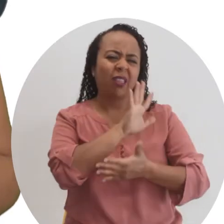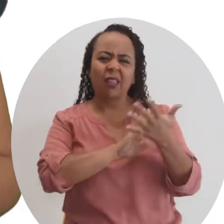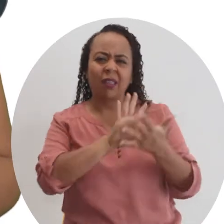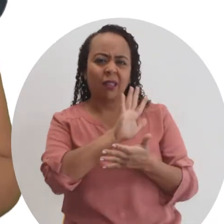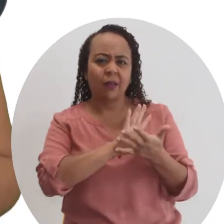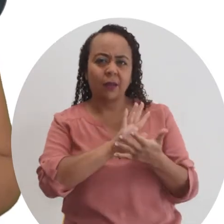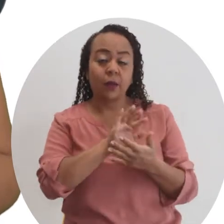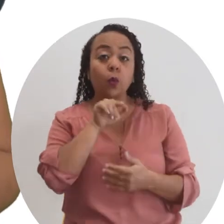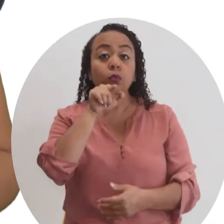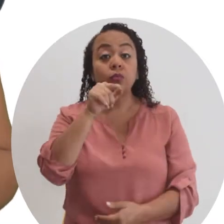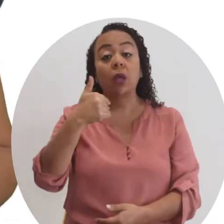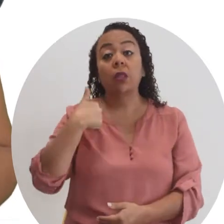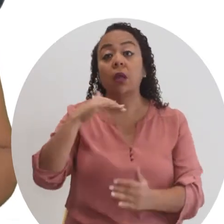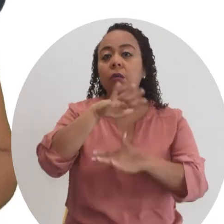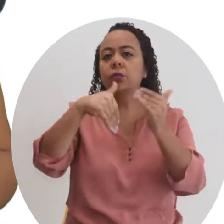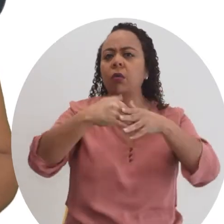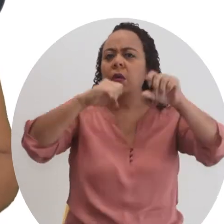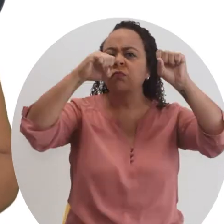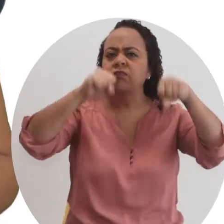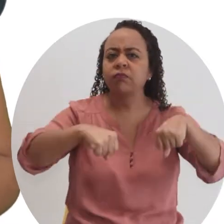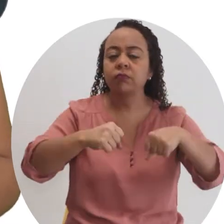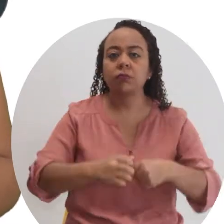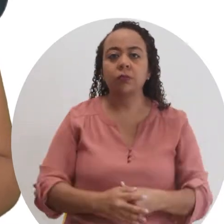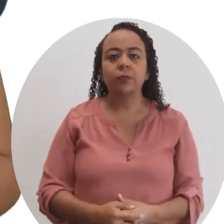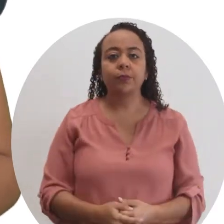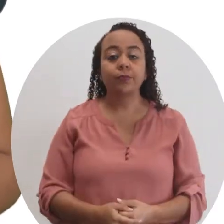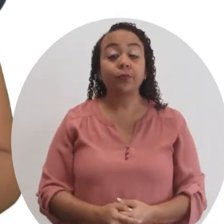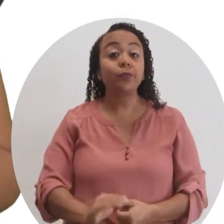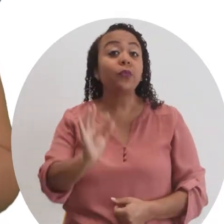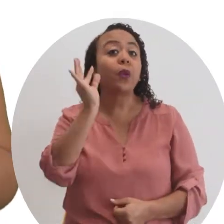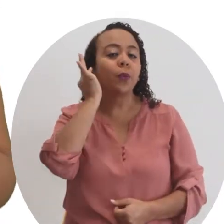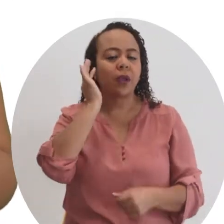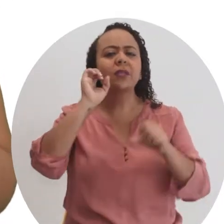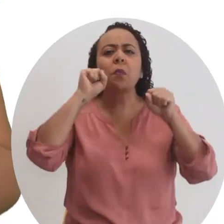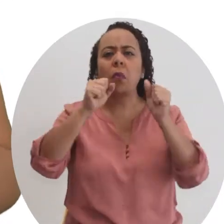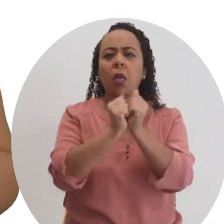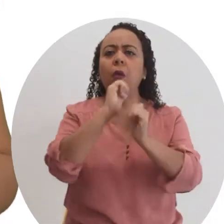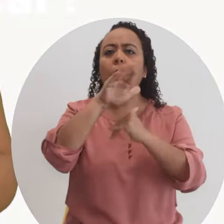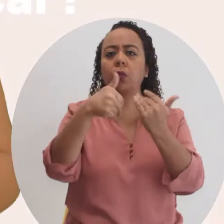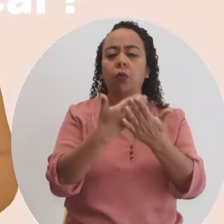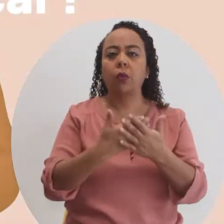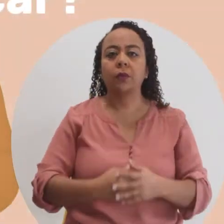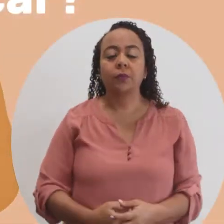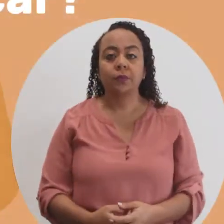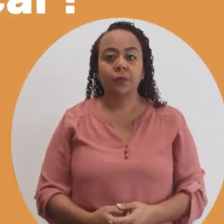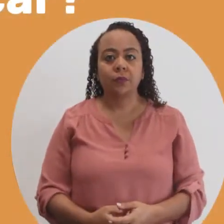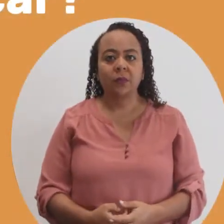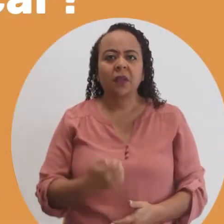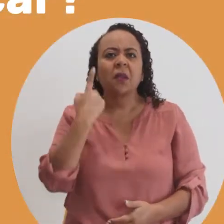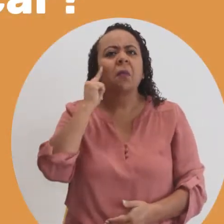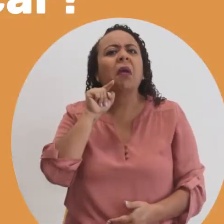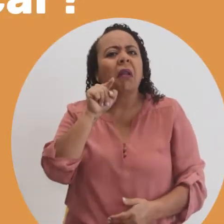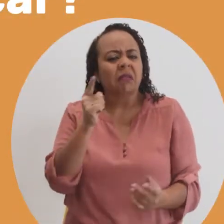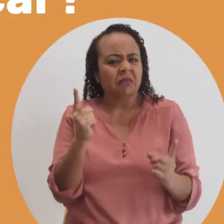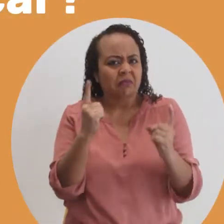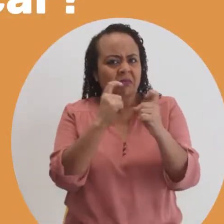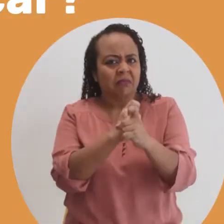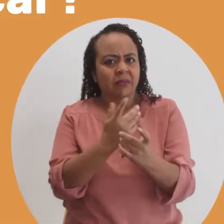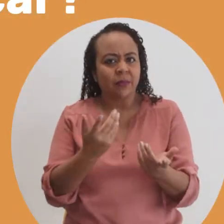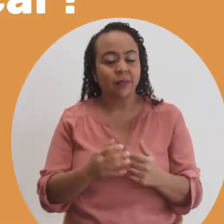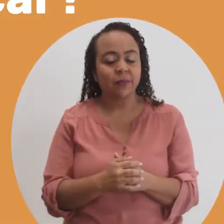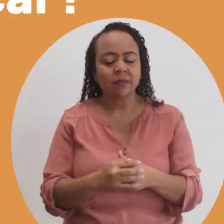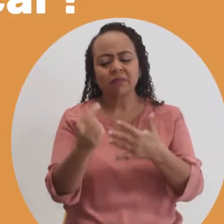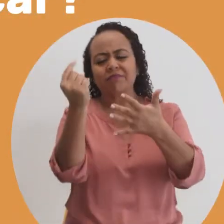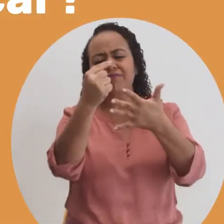se hagan redos. Usted tiene toda la capacidad. Las mujeres pueden con todo. ¿Para qué se va a complicar?